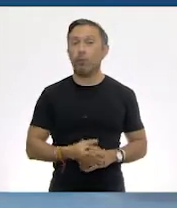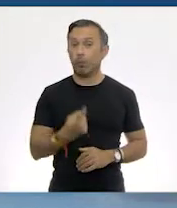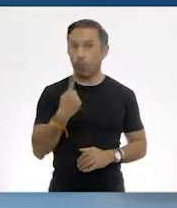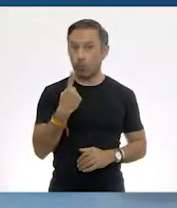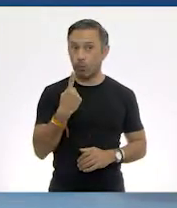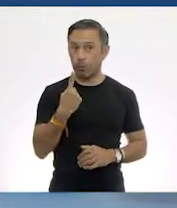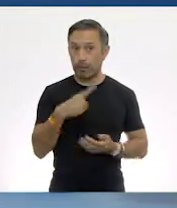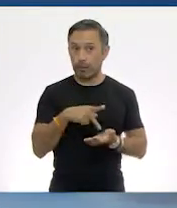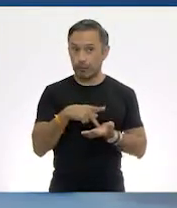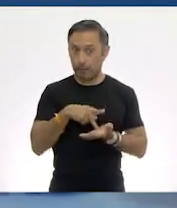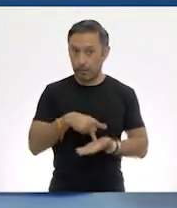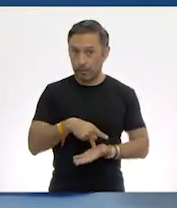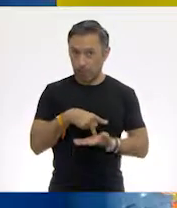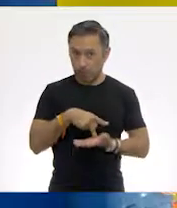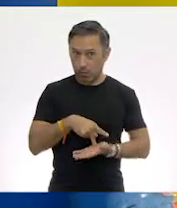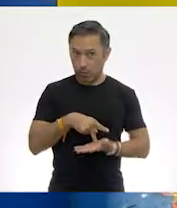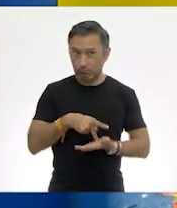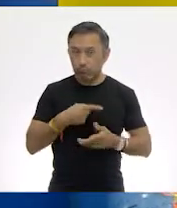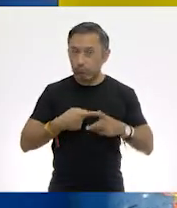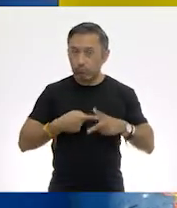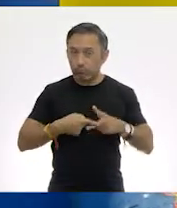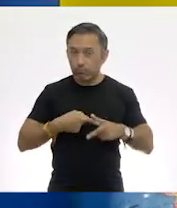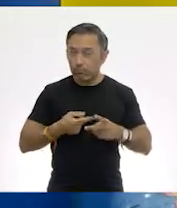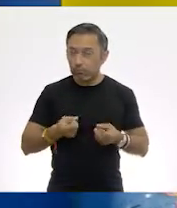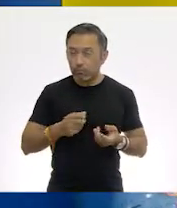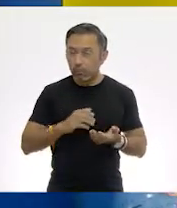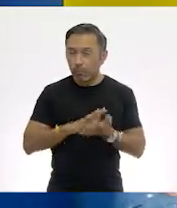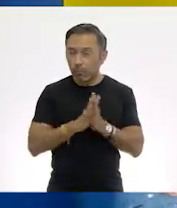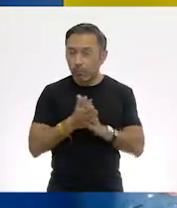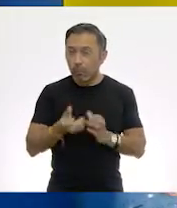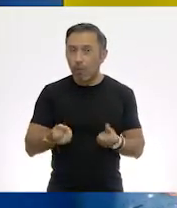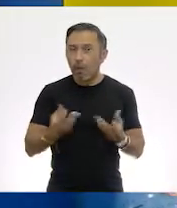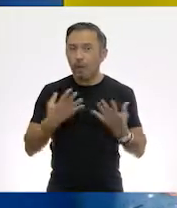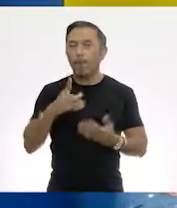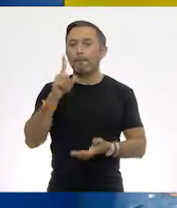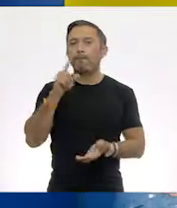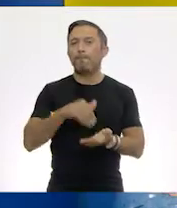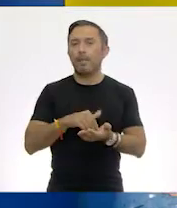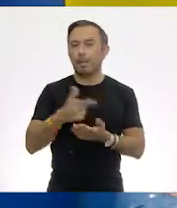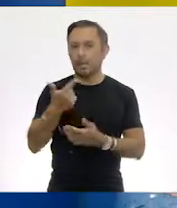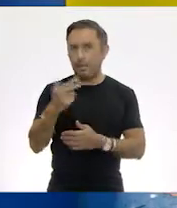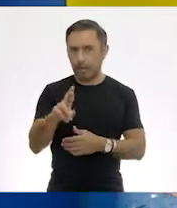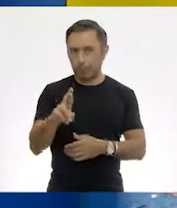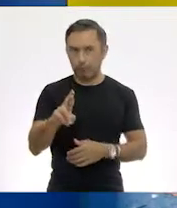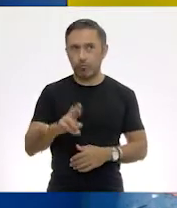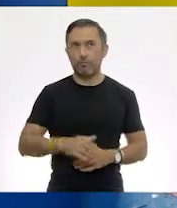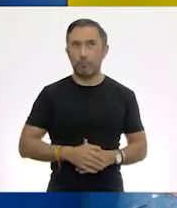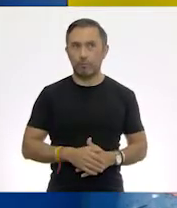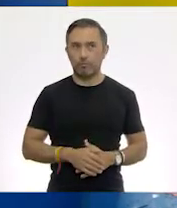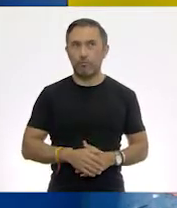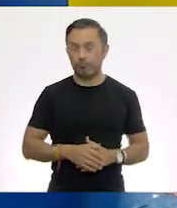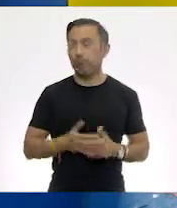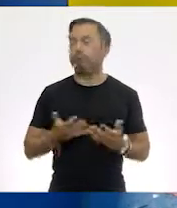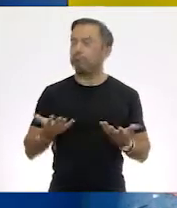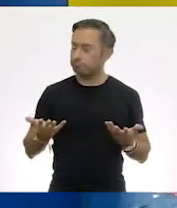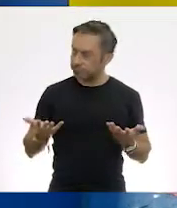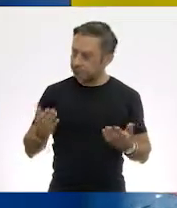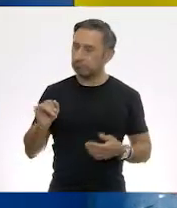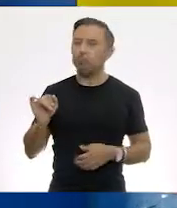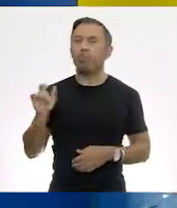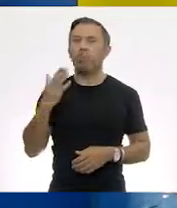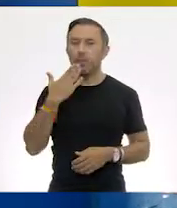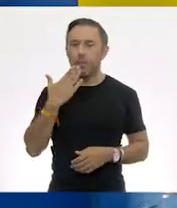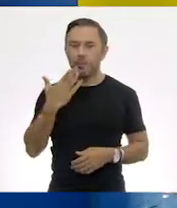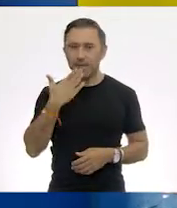Un kilogramo es igual a mil gramos. Sí, muy bien, lo tenemos.